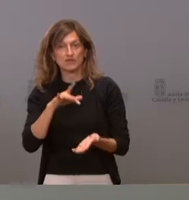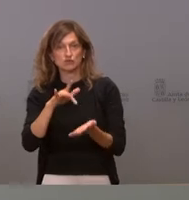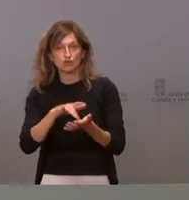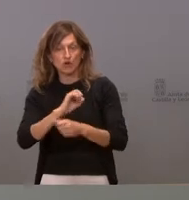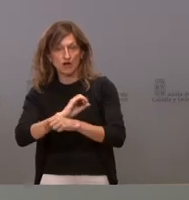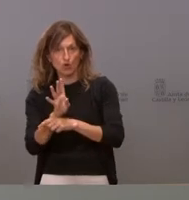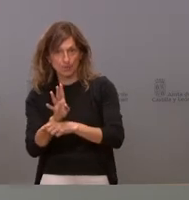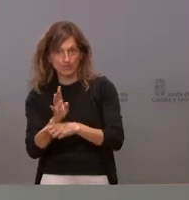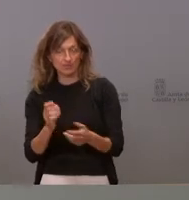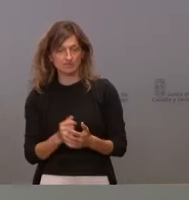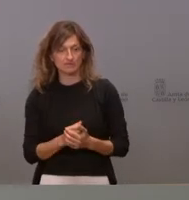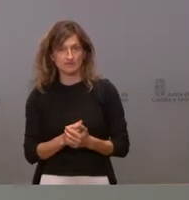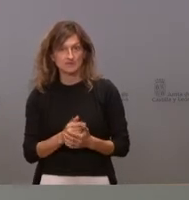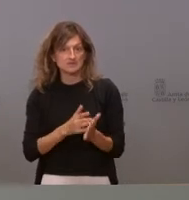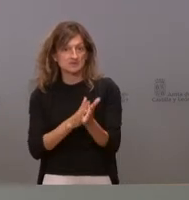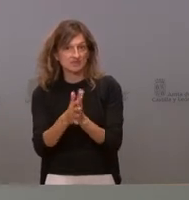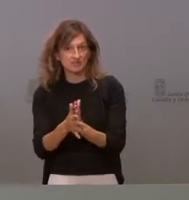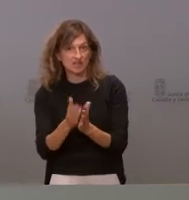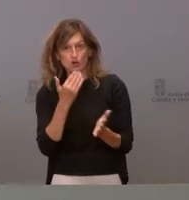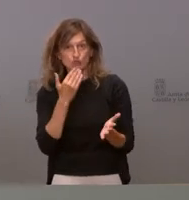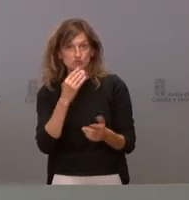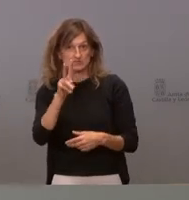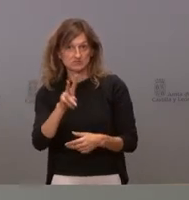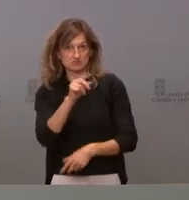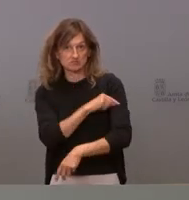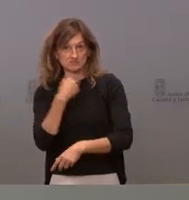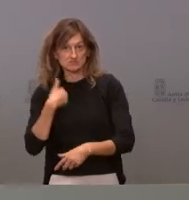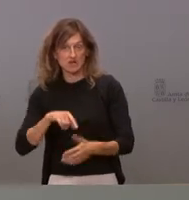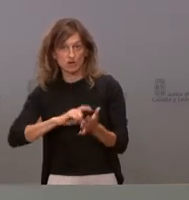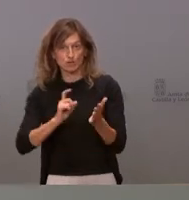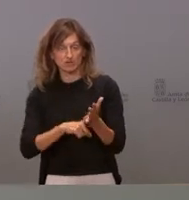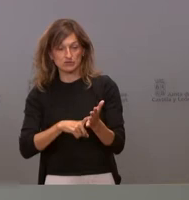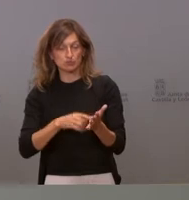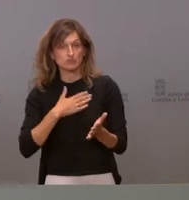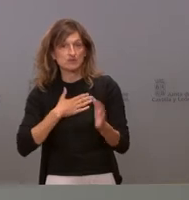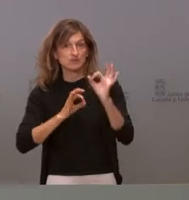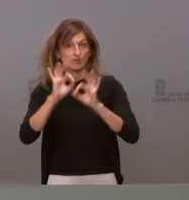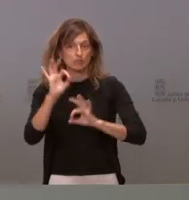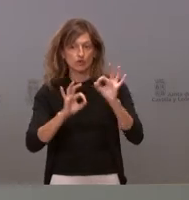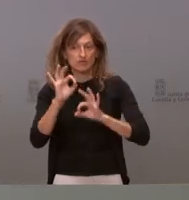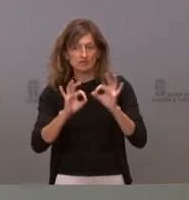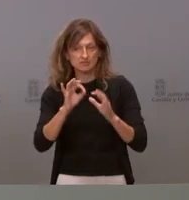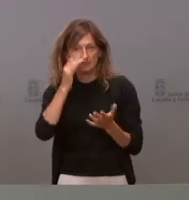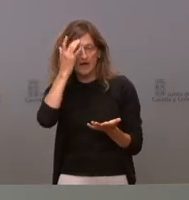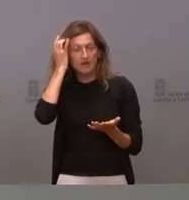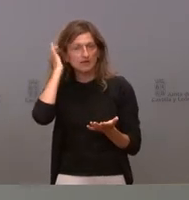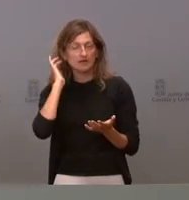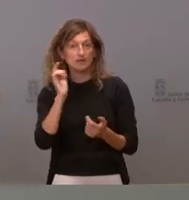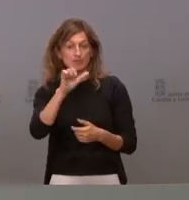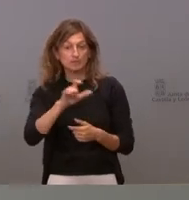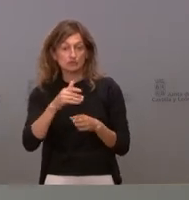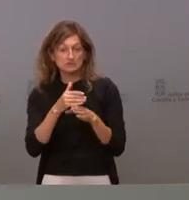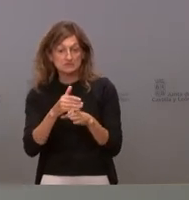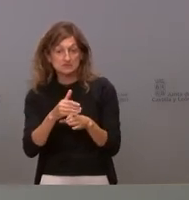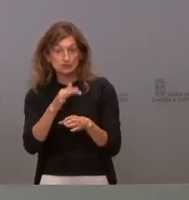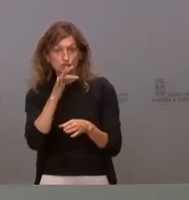si han tenido la enfermedad es como si hubiera sido la segunda dosis por lo tanto a mí el porcentaje que creo que puede quedar de gente sin